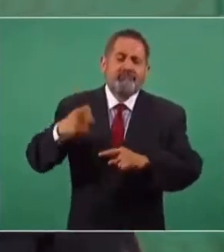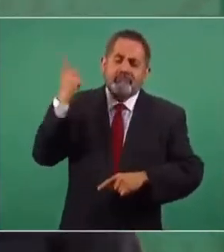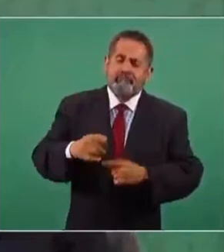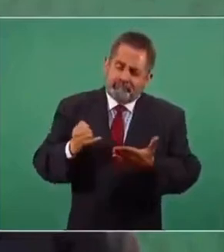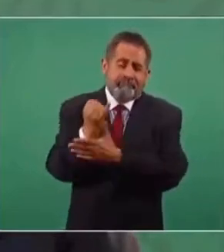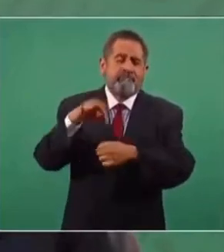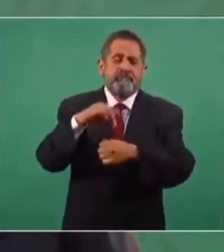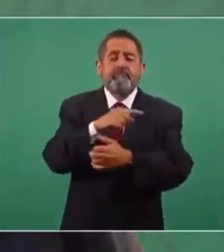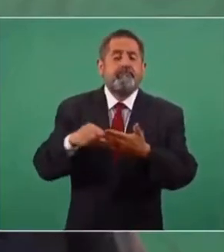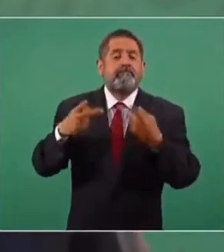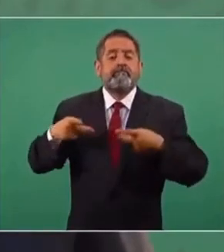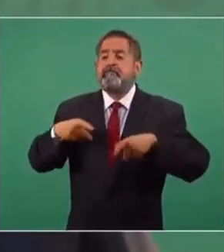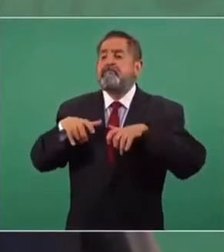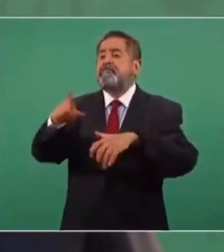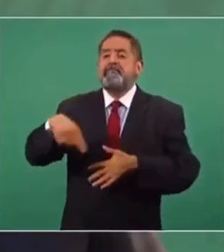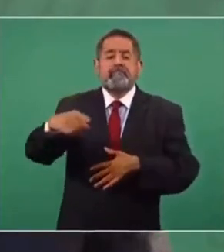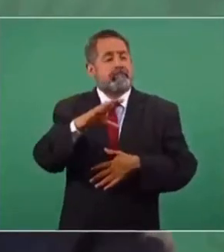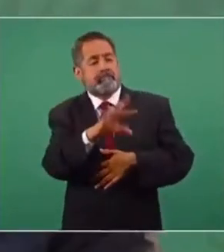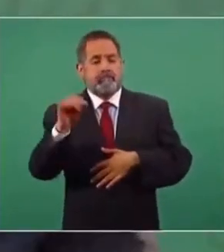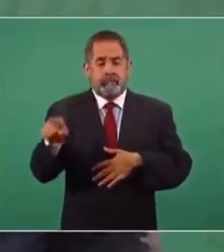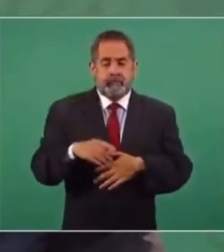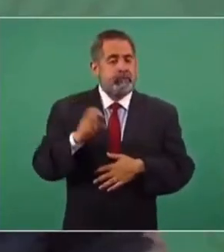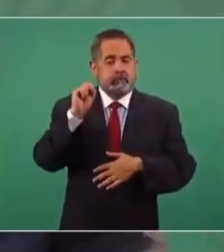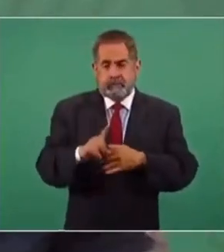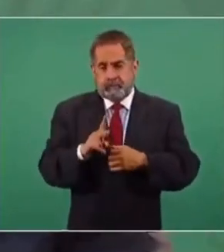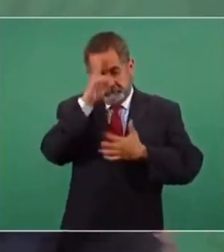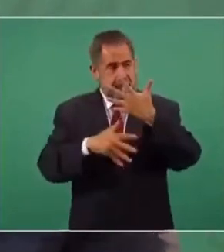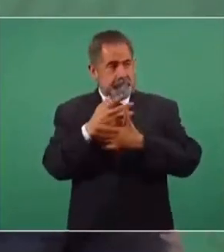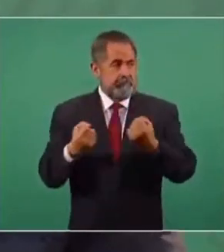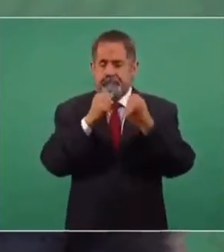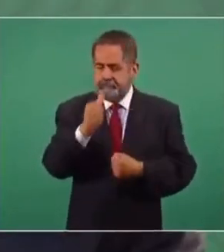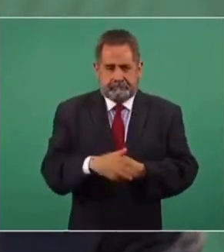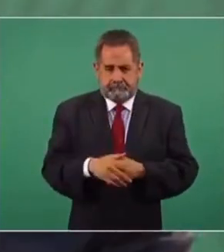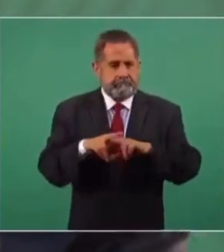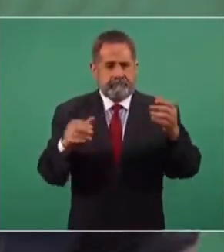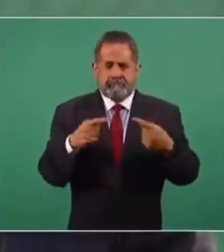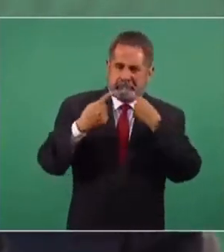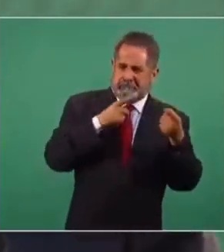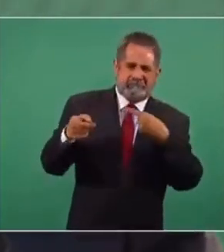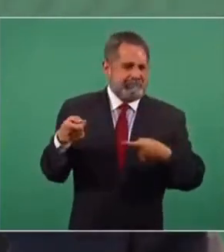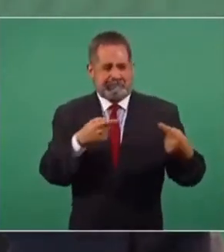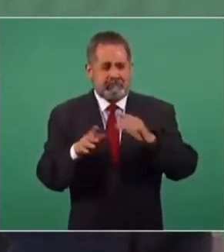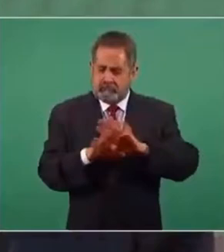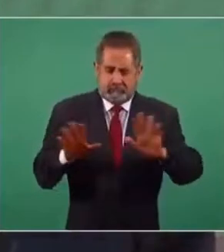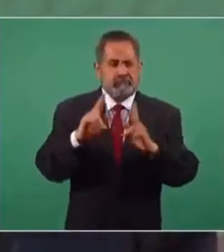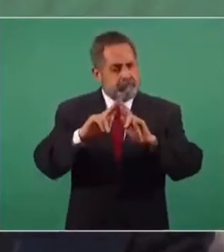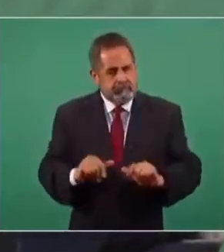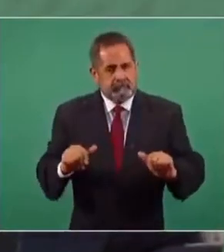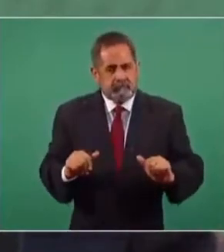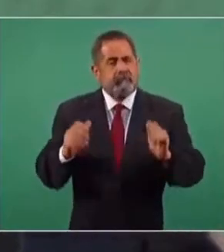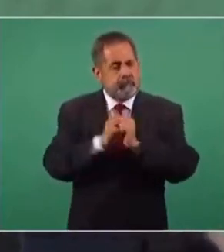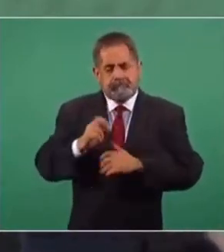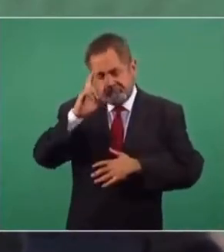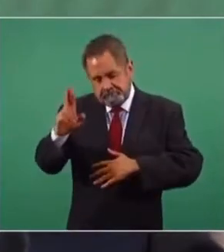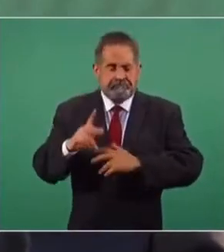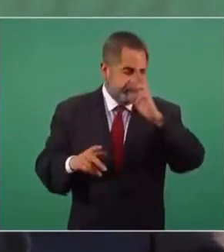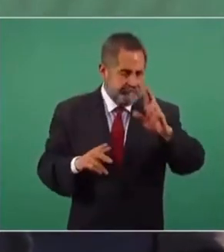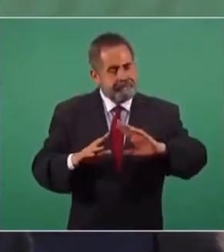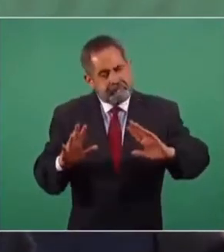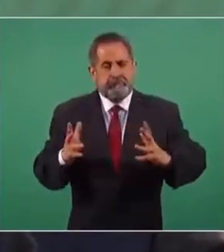debe de gobernar. Y que no haya violencia, ni física ni verbal. Que haya respeto.